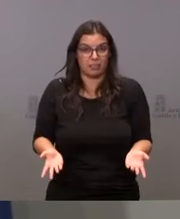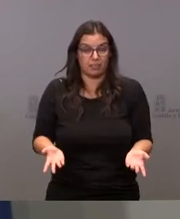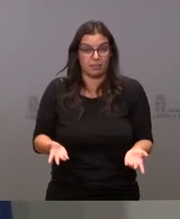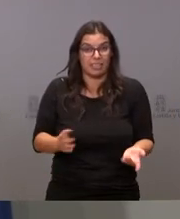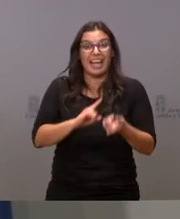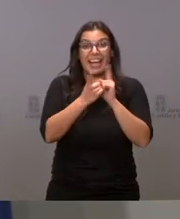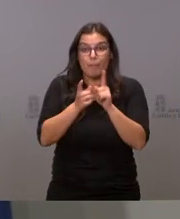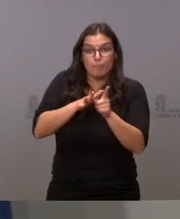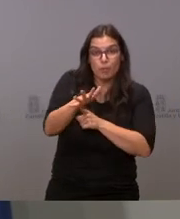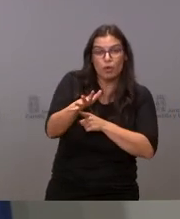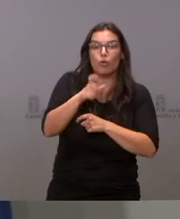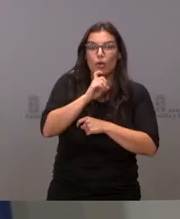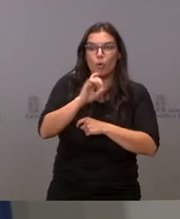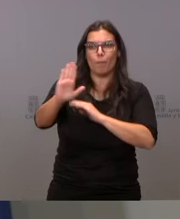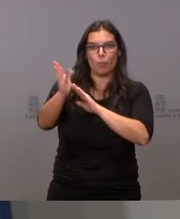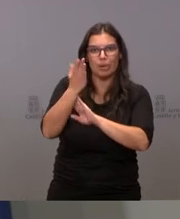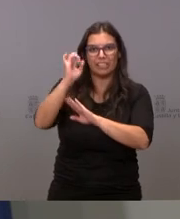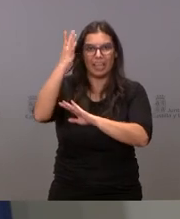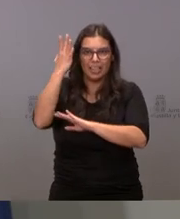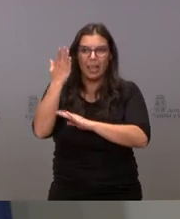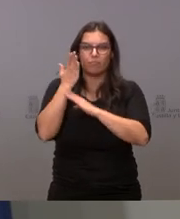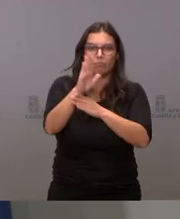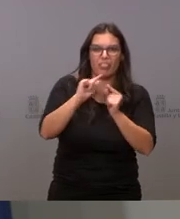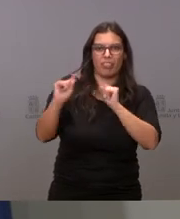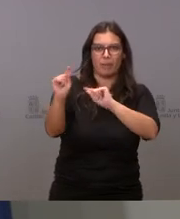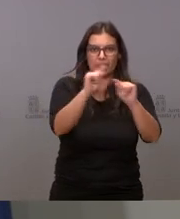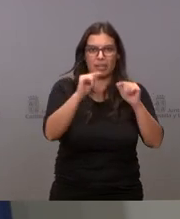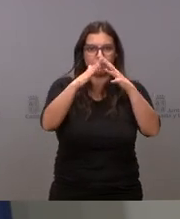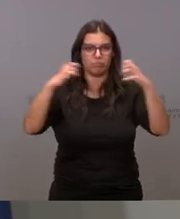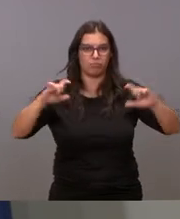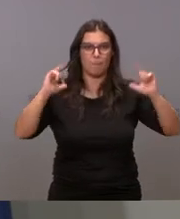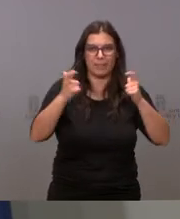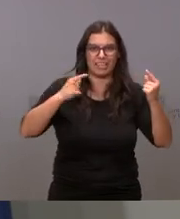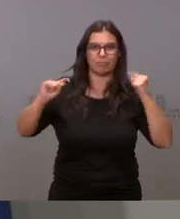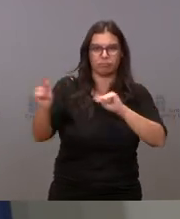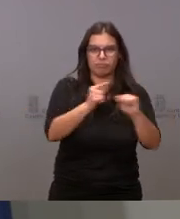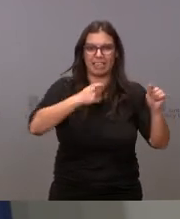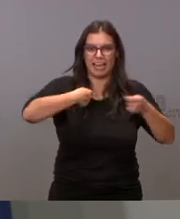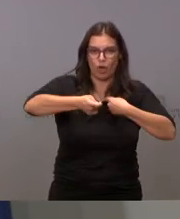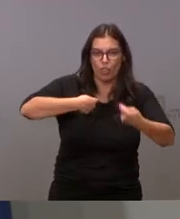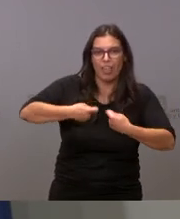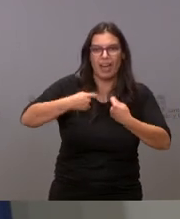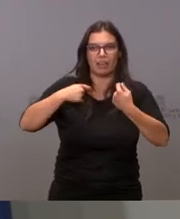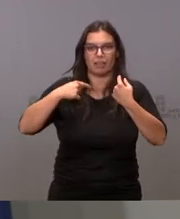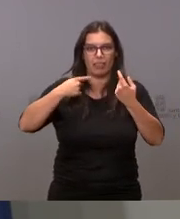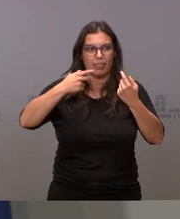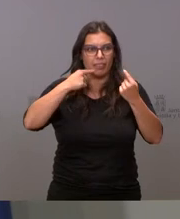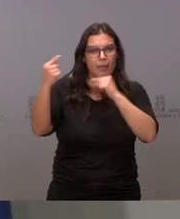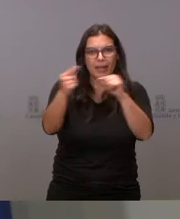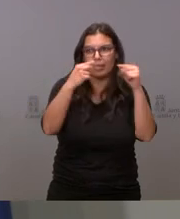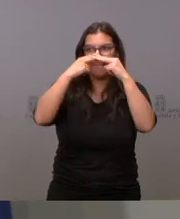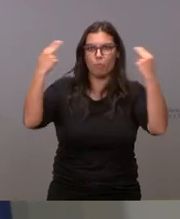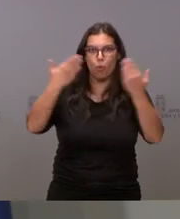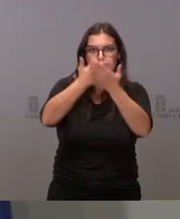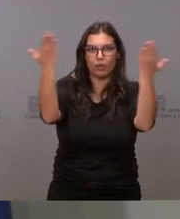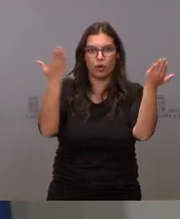propuestas llevarlas al parlamento llevarlas a la administración a las mesas de negociación sentarse debatir públicamente sobre